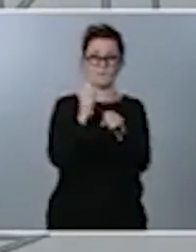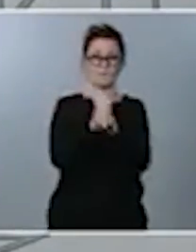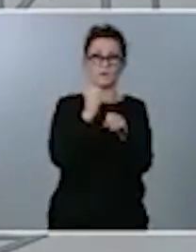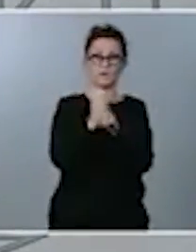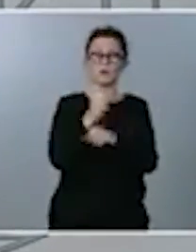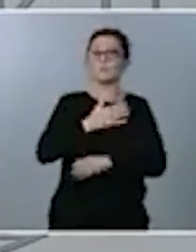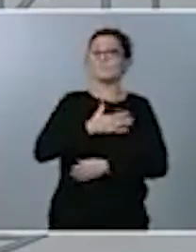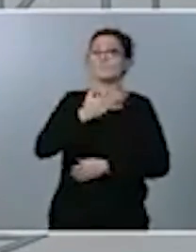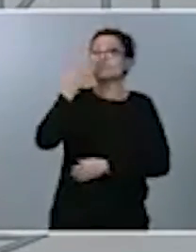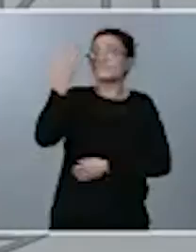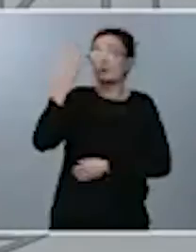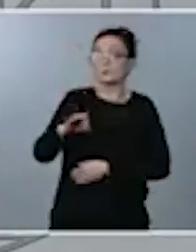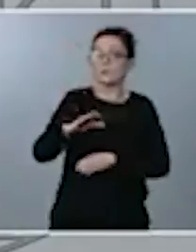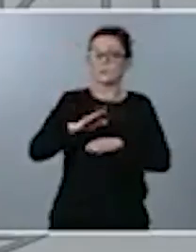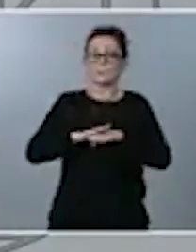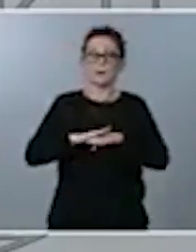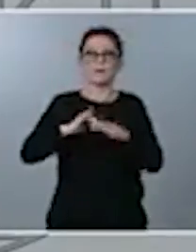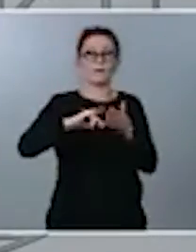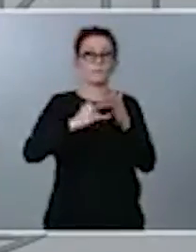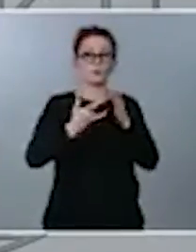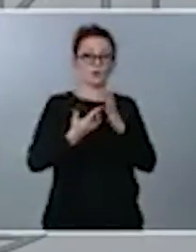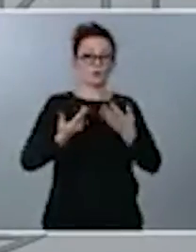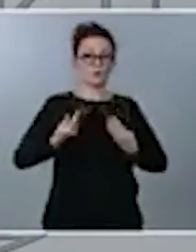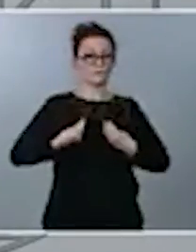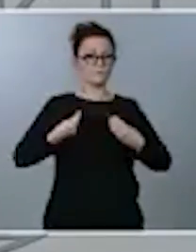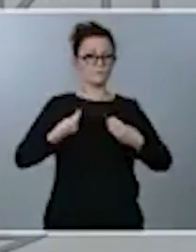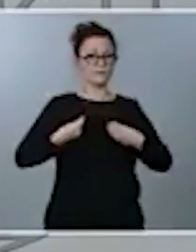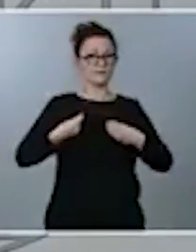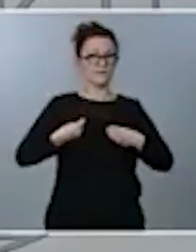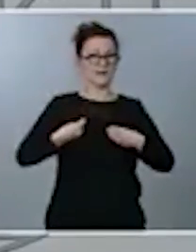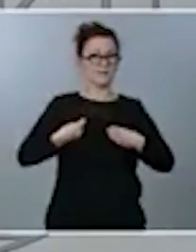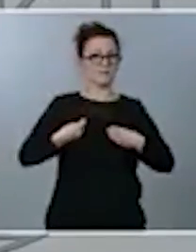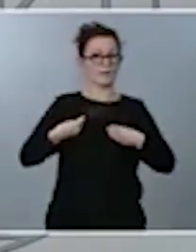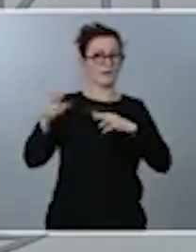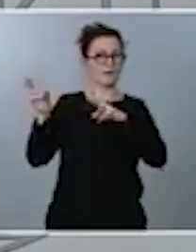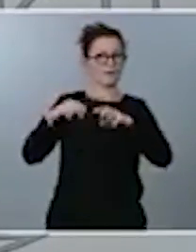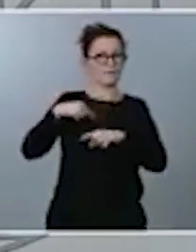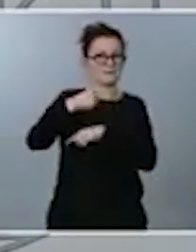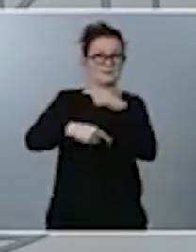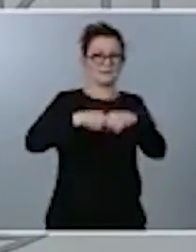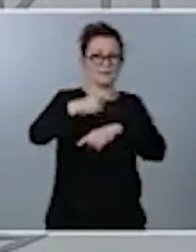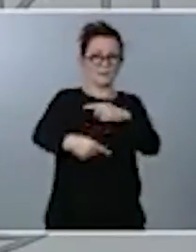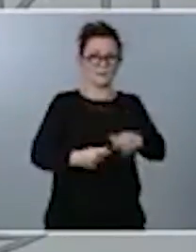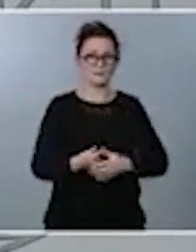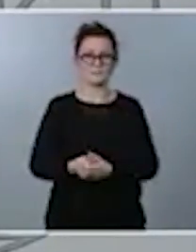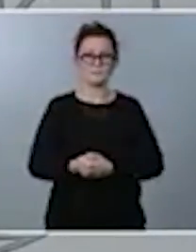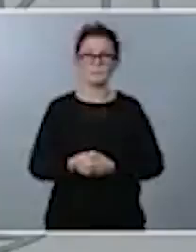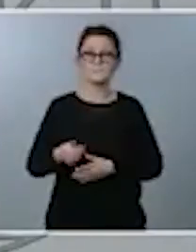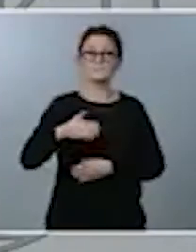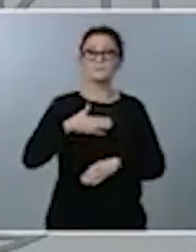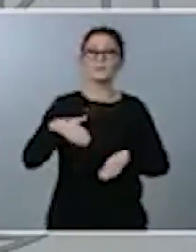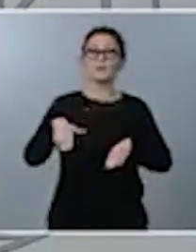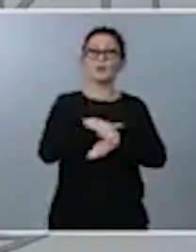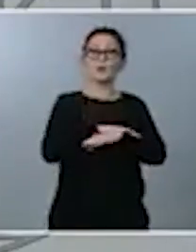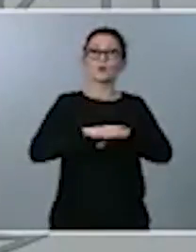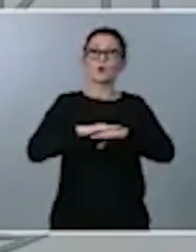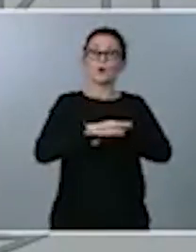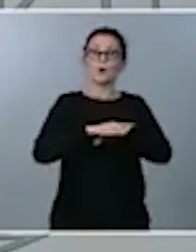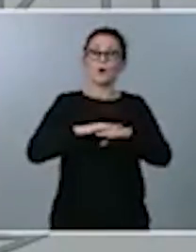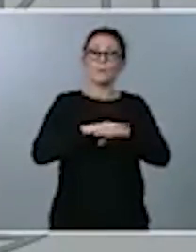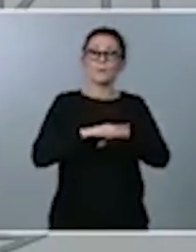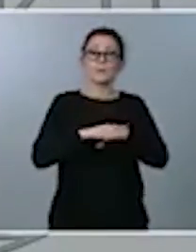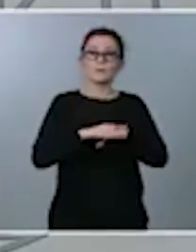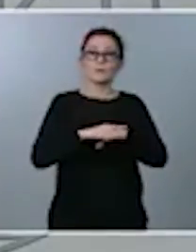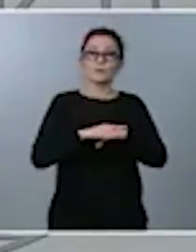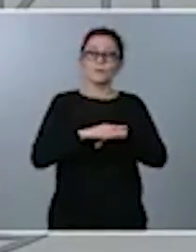desarrollo del proyecto vital de nuestras nuevas generaciones. Este Gobierno entiende que estos objetivos no solamente